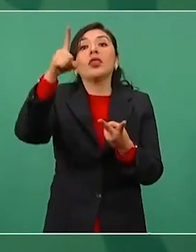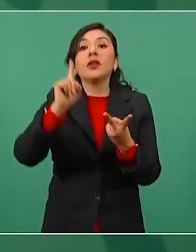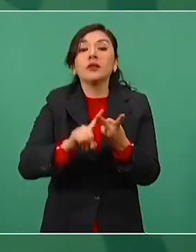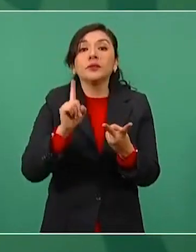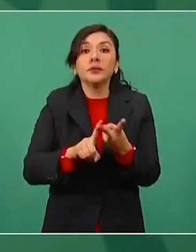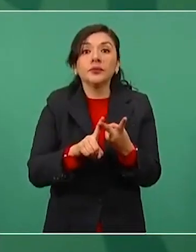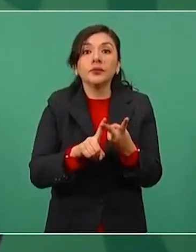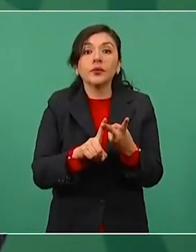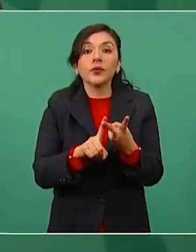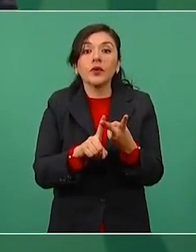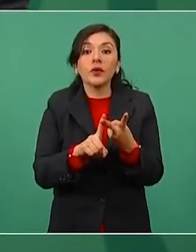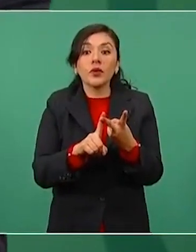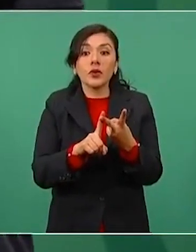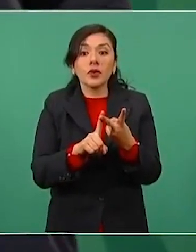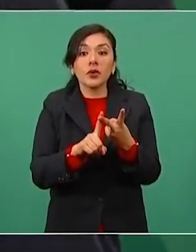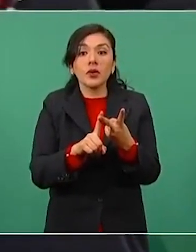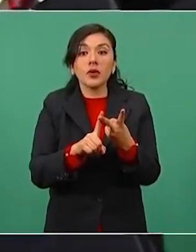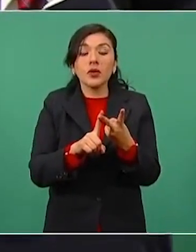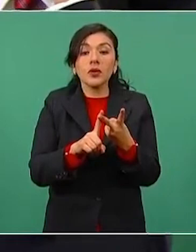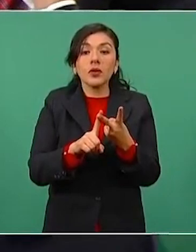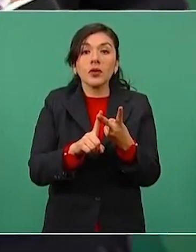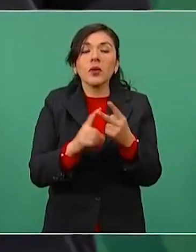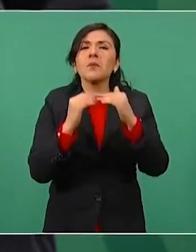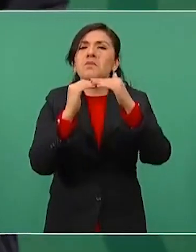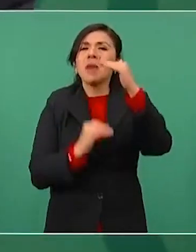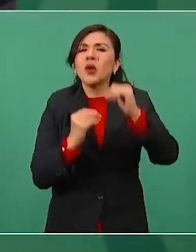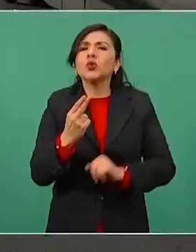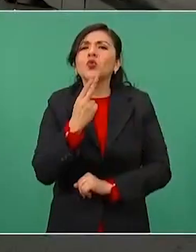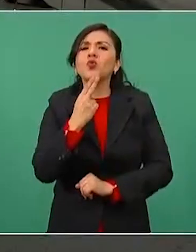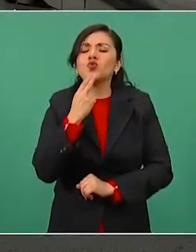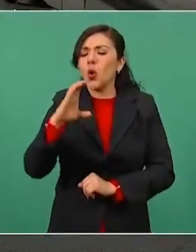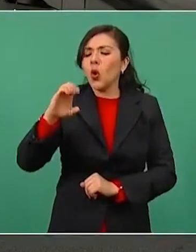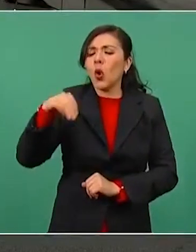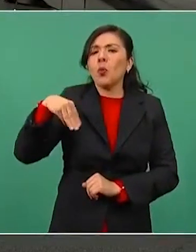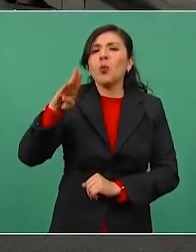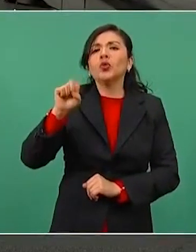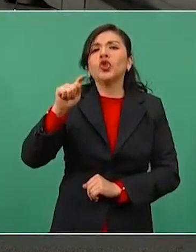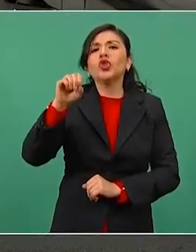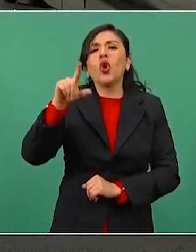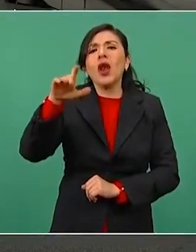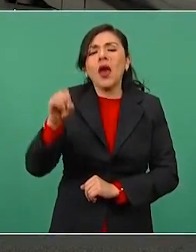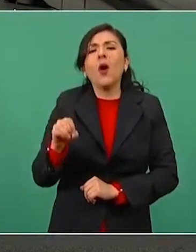menos uso de combustóleo y de carbón